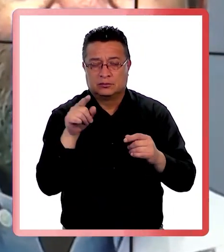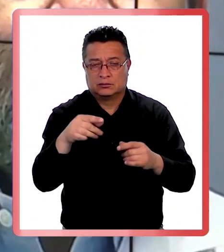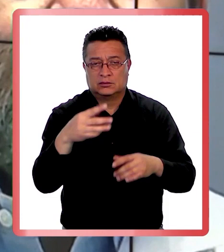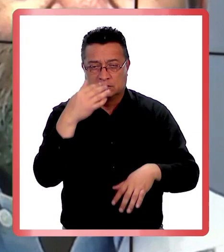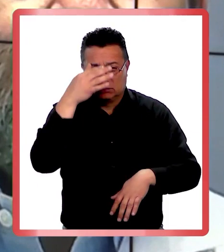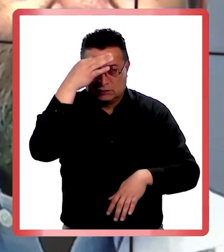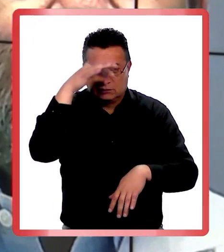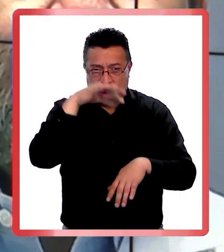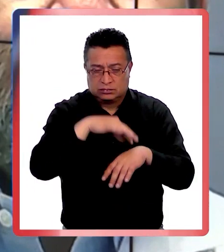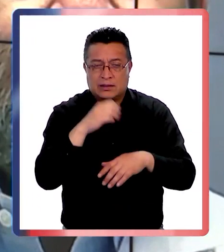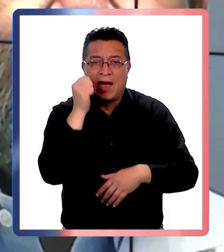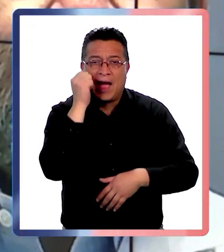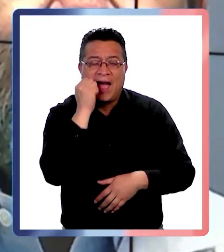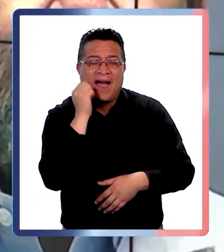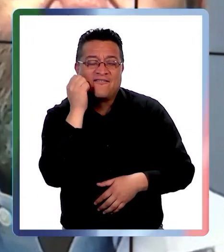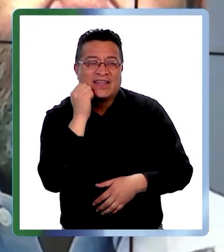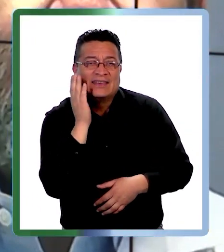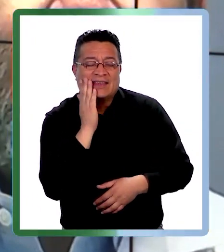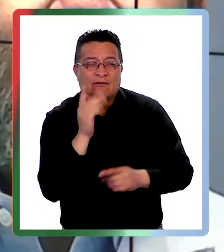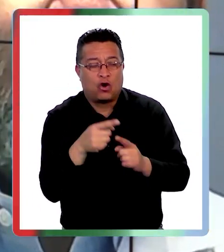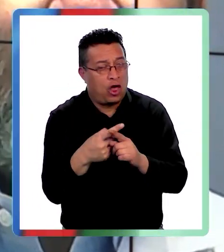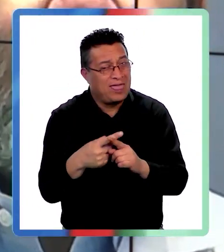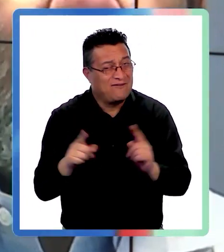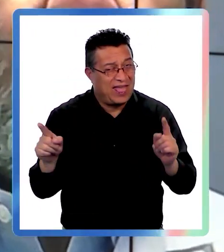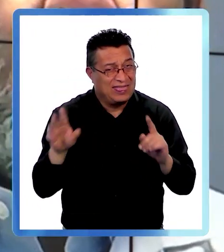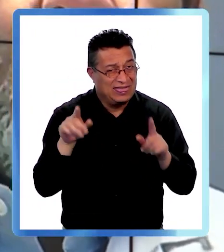afectivo estacional? ¿Es lo mismo o son distintos?